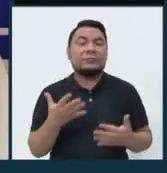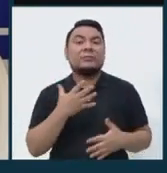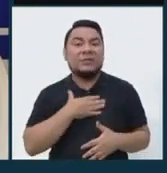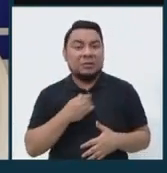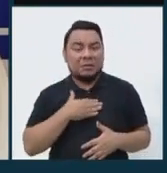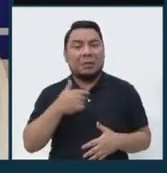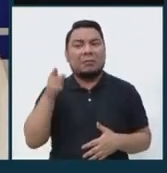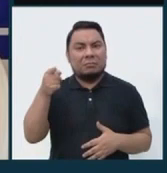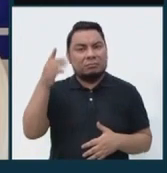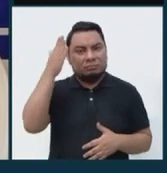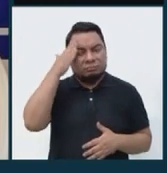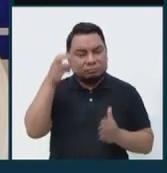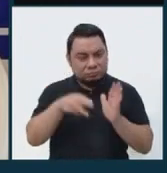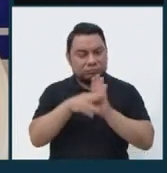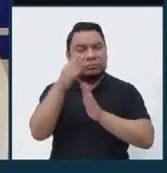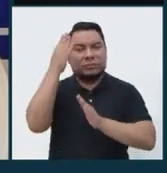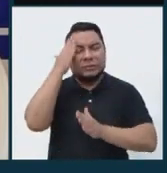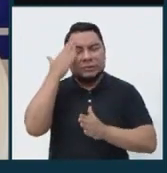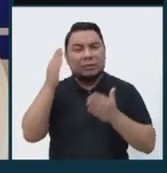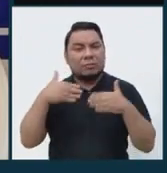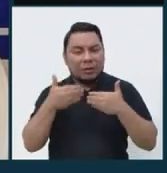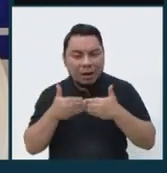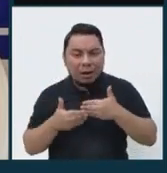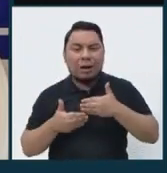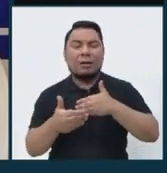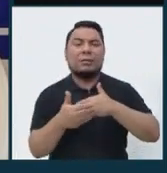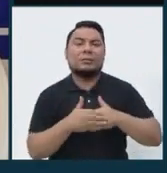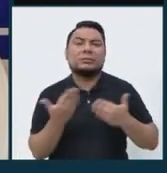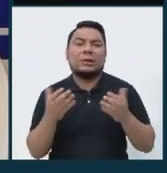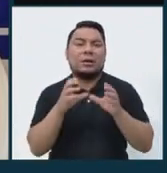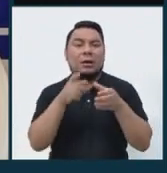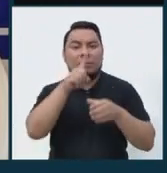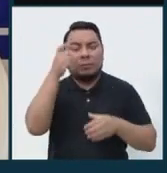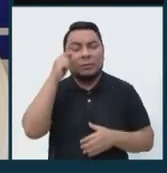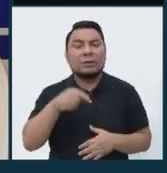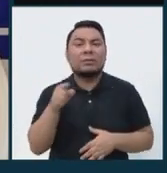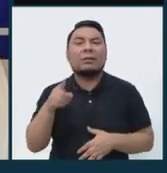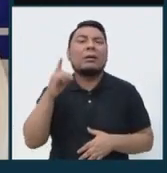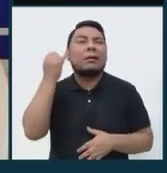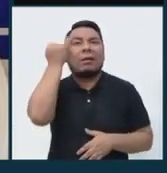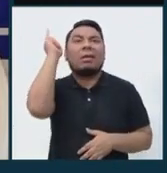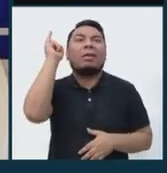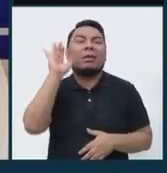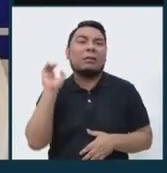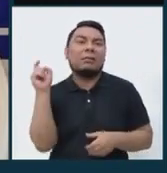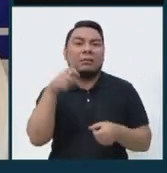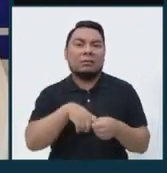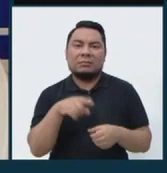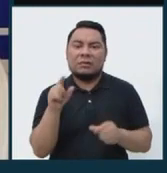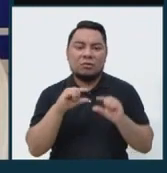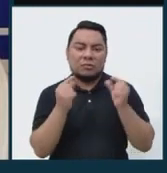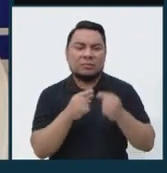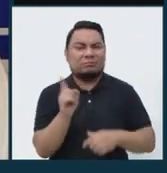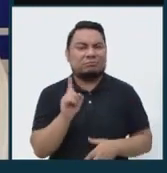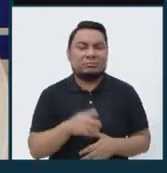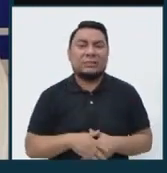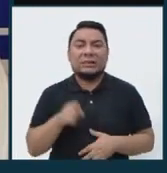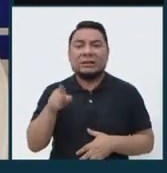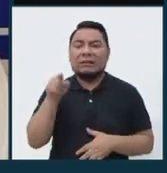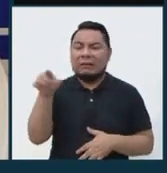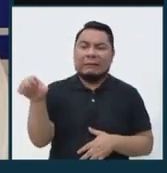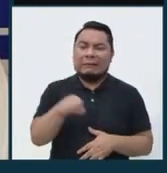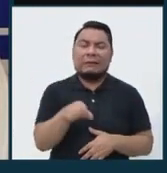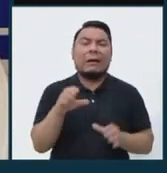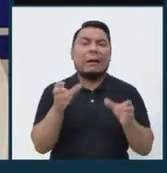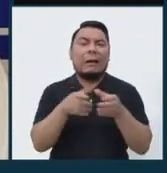propicia para poder llevar a cabo un partido. No ha improvisado un grupo, no ha elegido a dedo, no ha